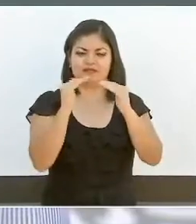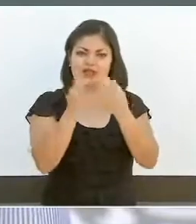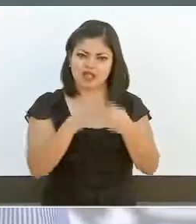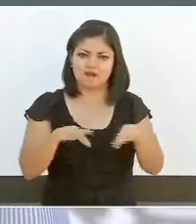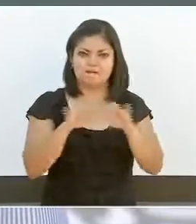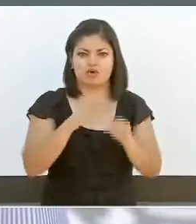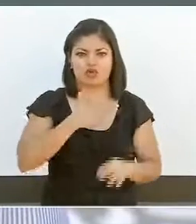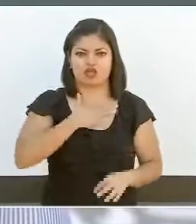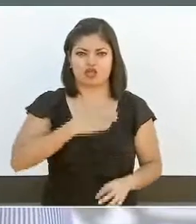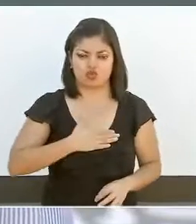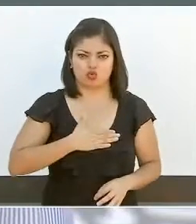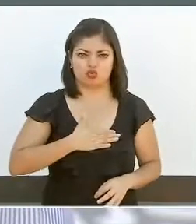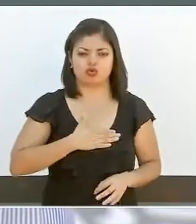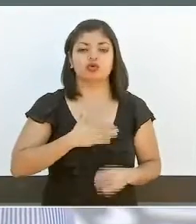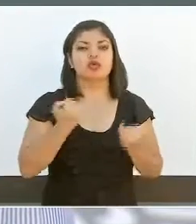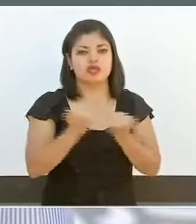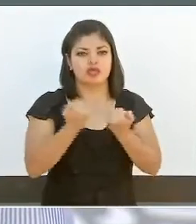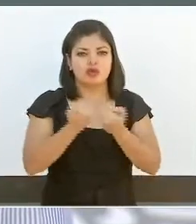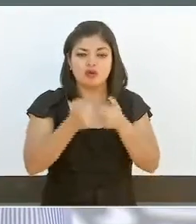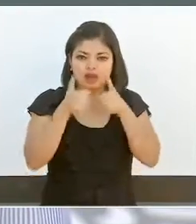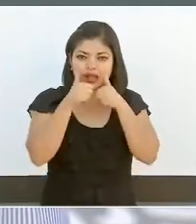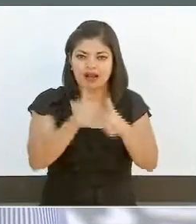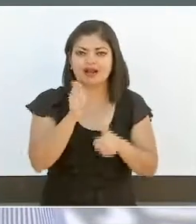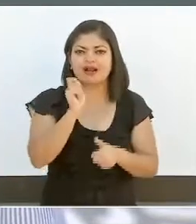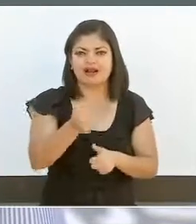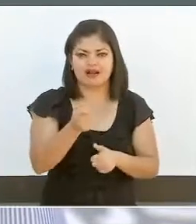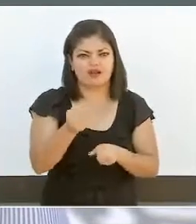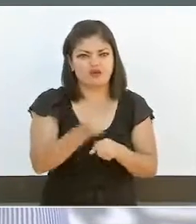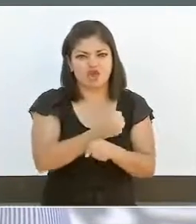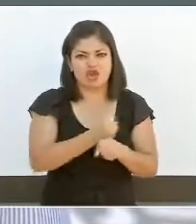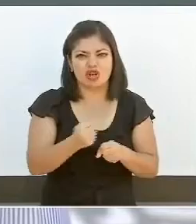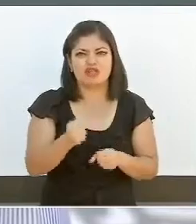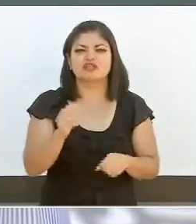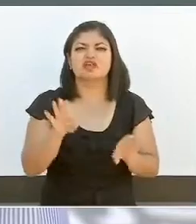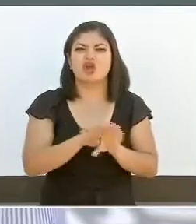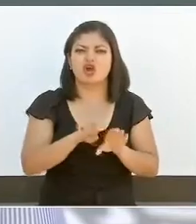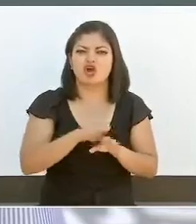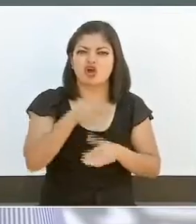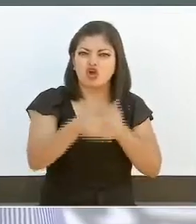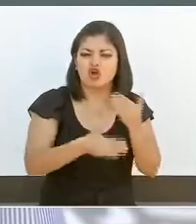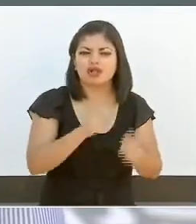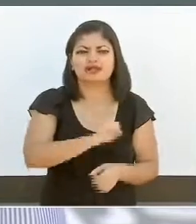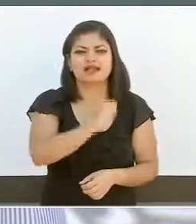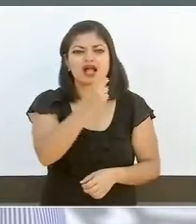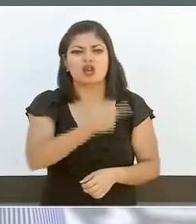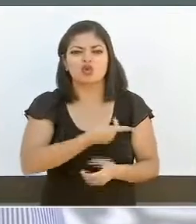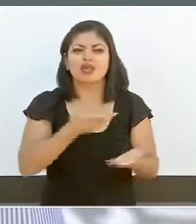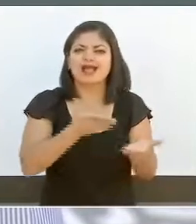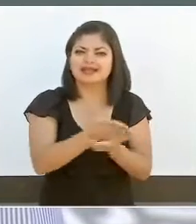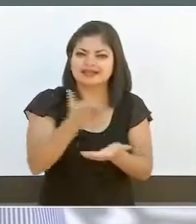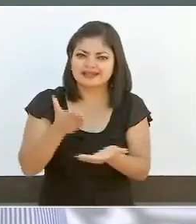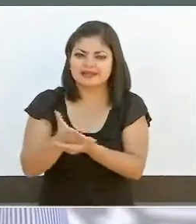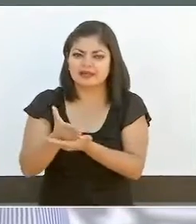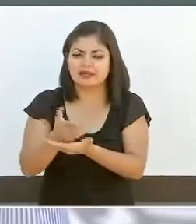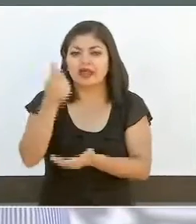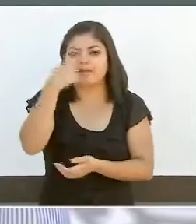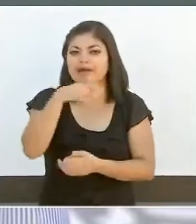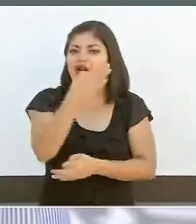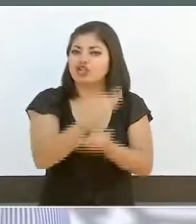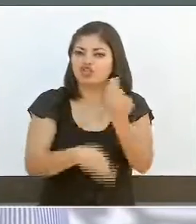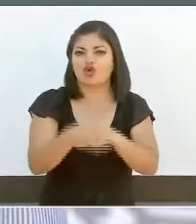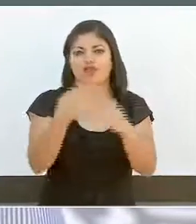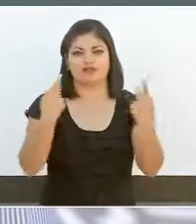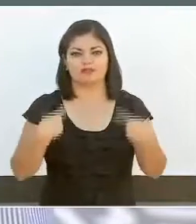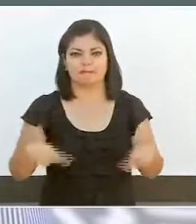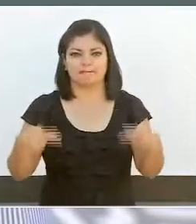Atendemos las causas de la violencia con empleo, educación, salud, accesibles para todas y todos,